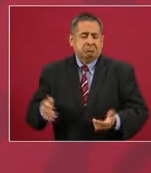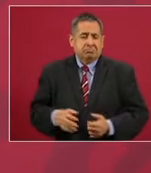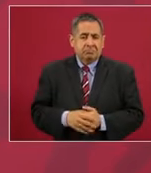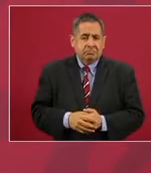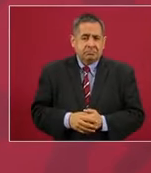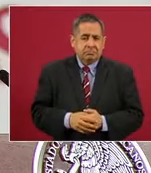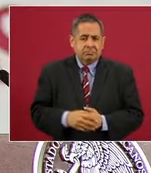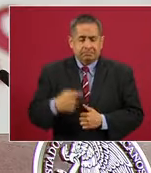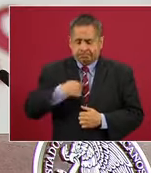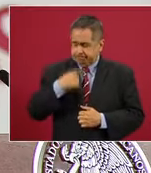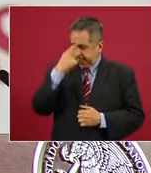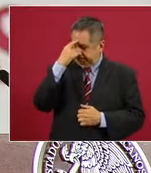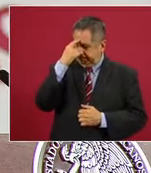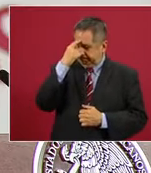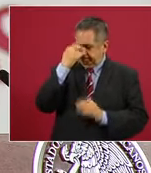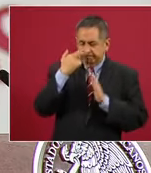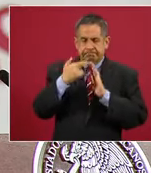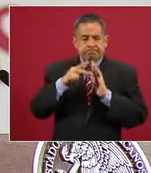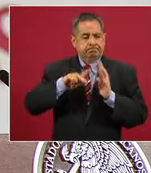Porque tengo principios,